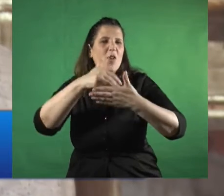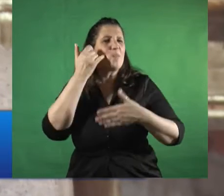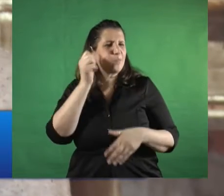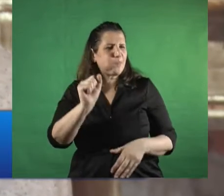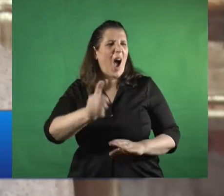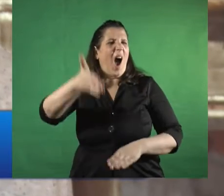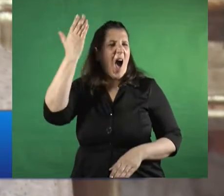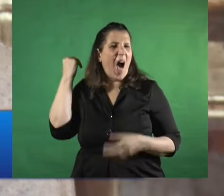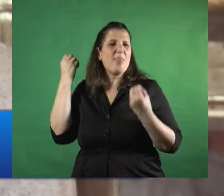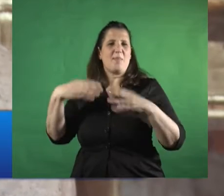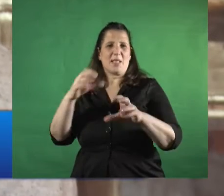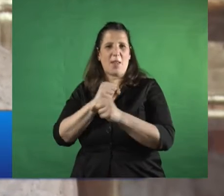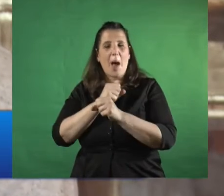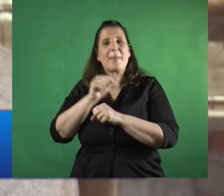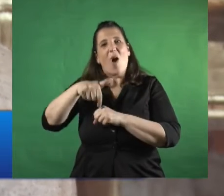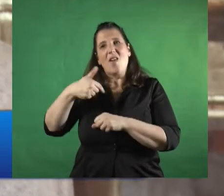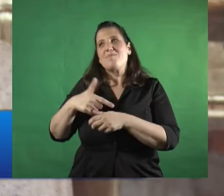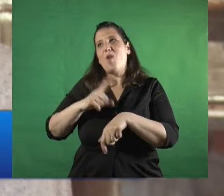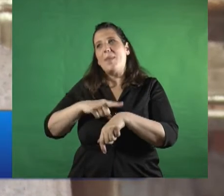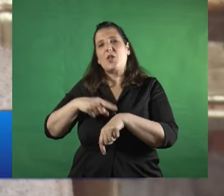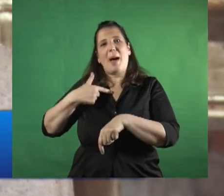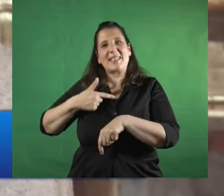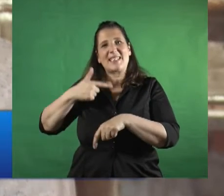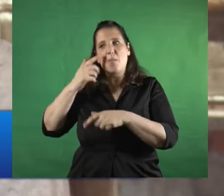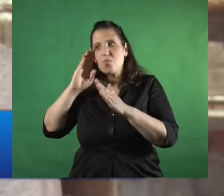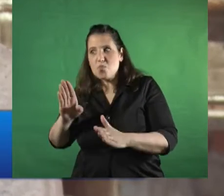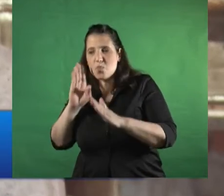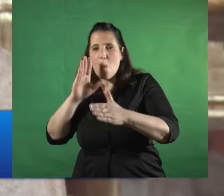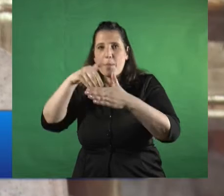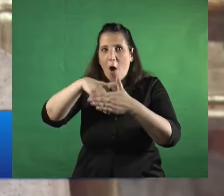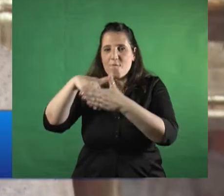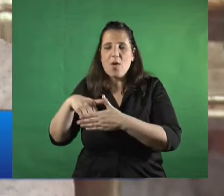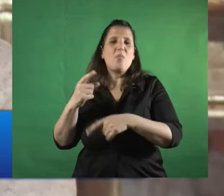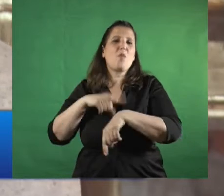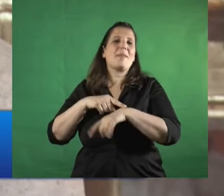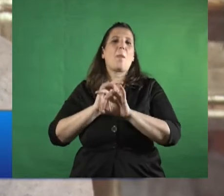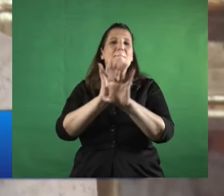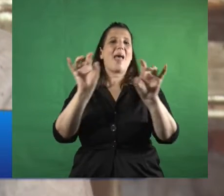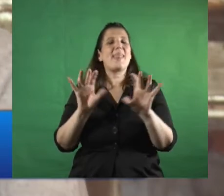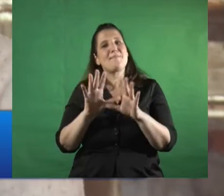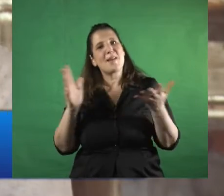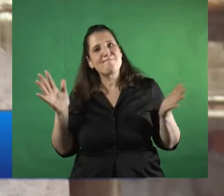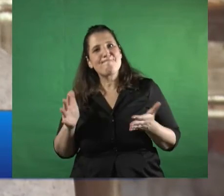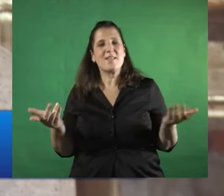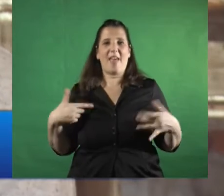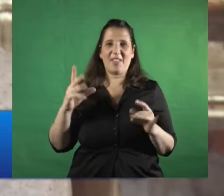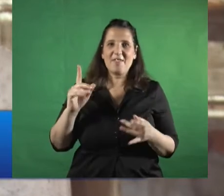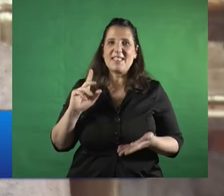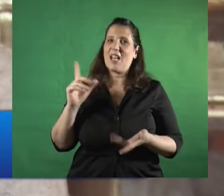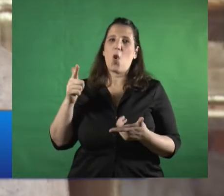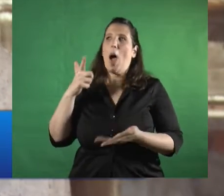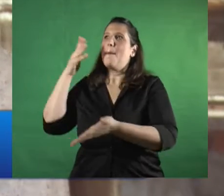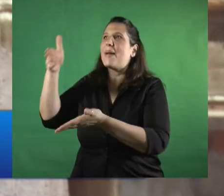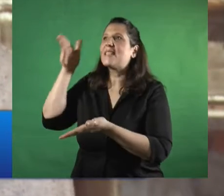realizando pero obviamente producto de la pandemia las hemos realizado con mucha menos presencialidad, en muchos casos de manera virtual